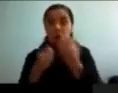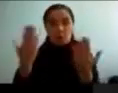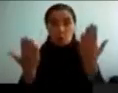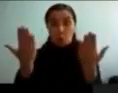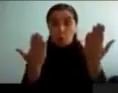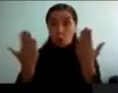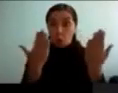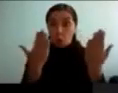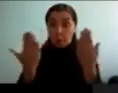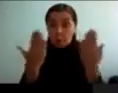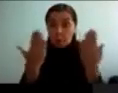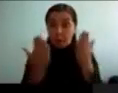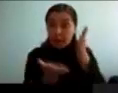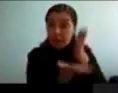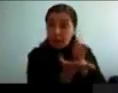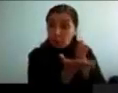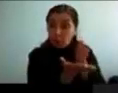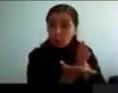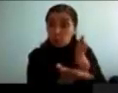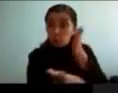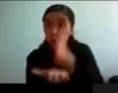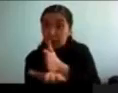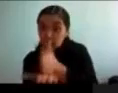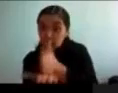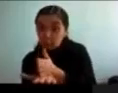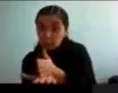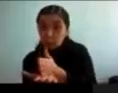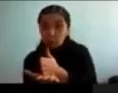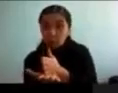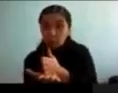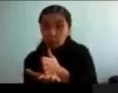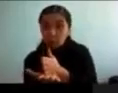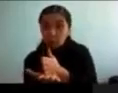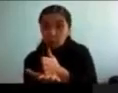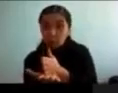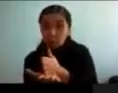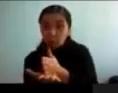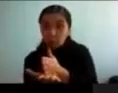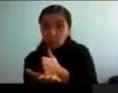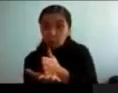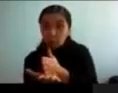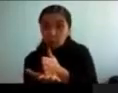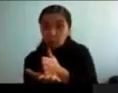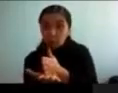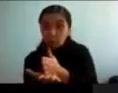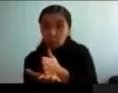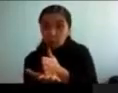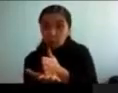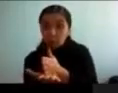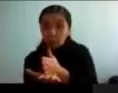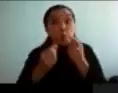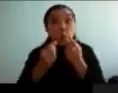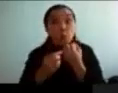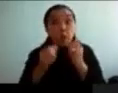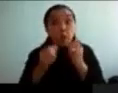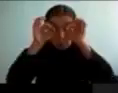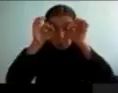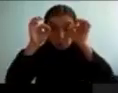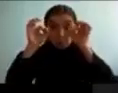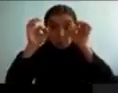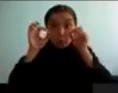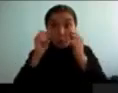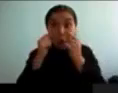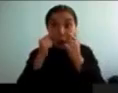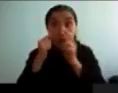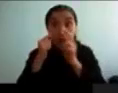De hecho, aquí está la conducta, vemos que el medicamento genera un aumento en la respuesta en estos